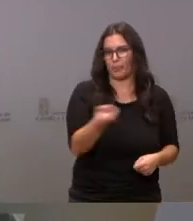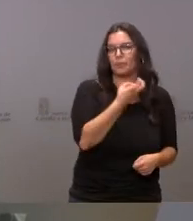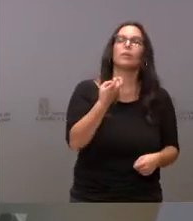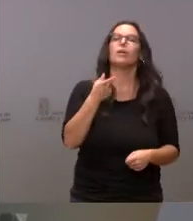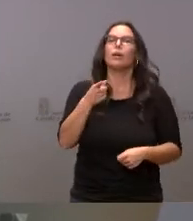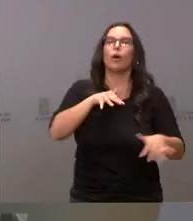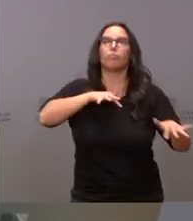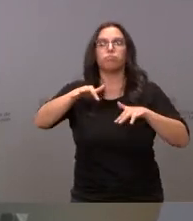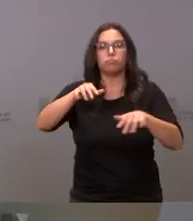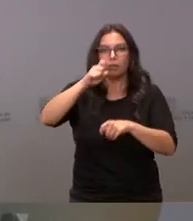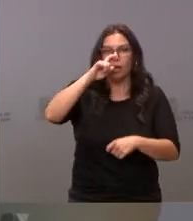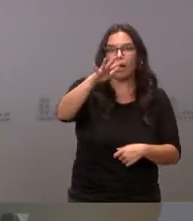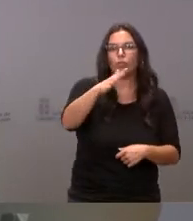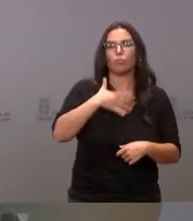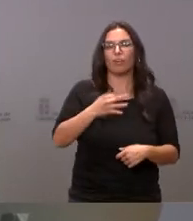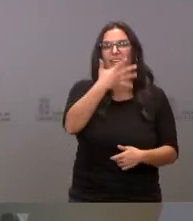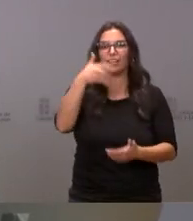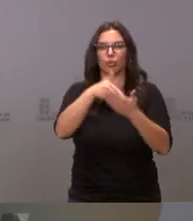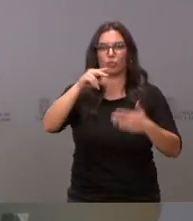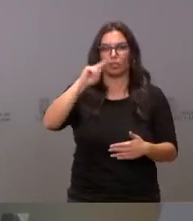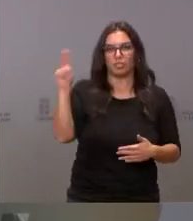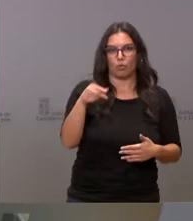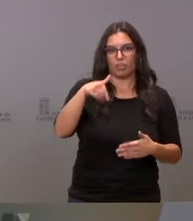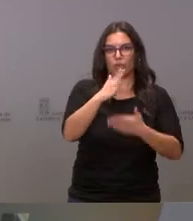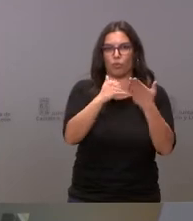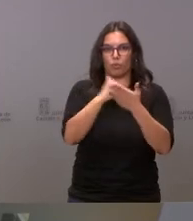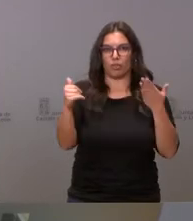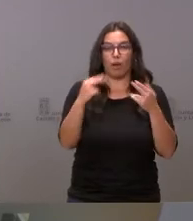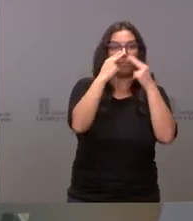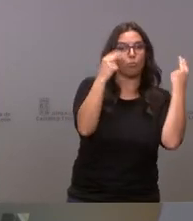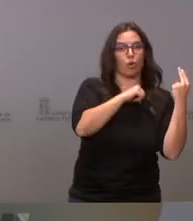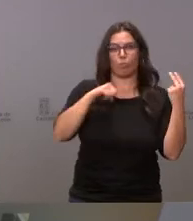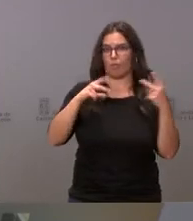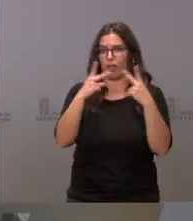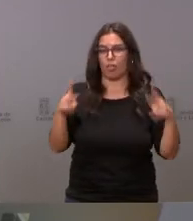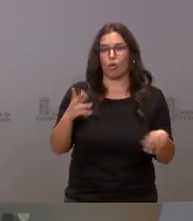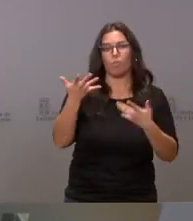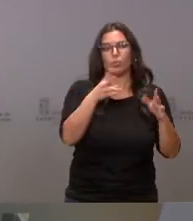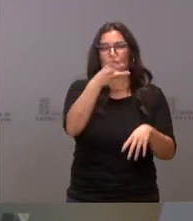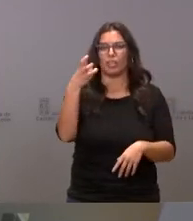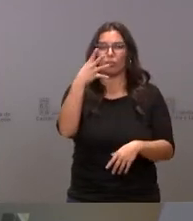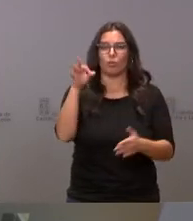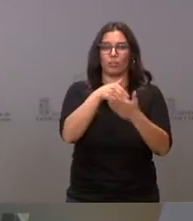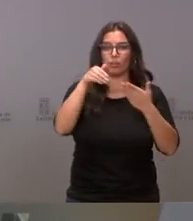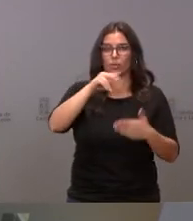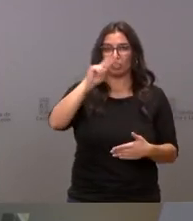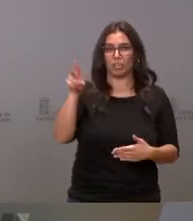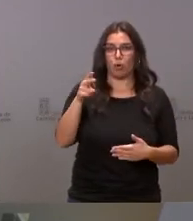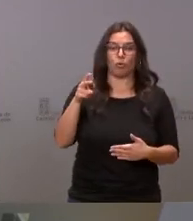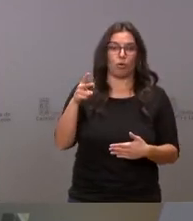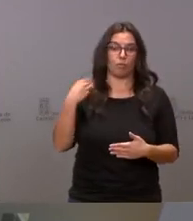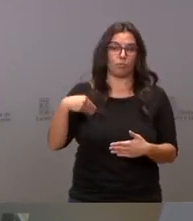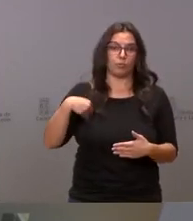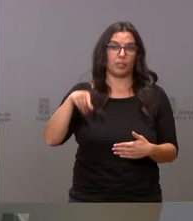va a movilizar en los próximos años en torno a 500 millones de euros de nuestra comunidad, públicos y privados. Unos 350 millones vendrán en el